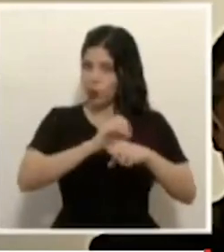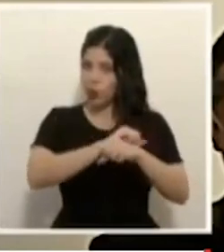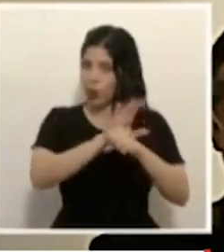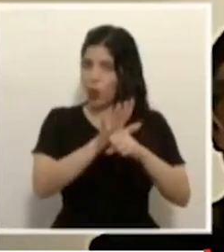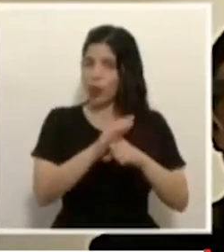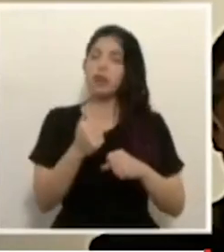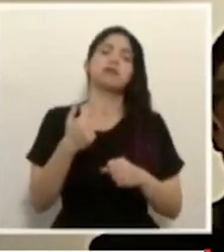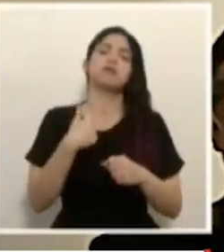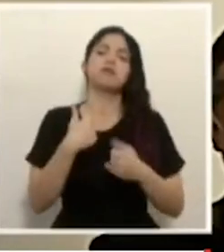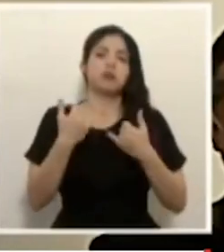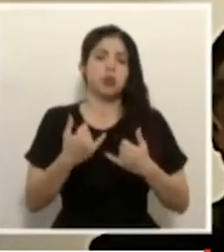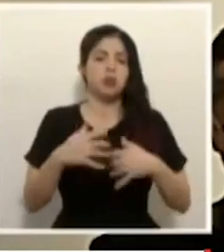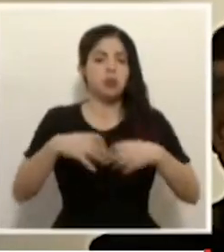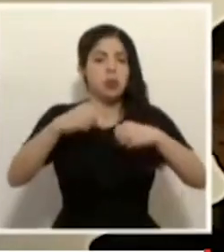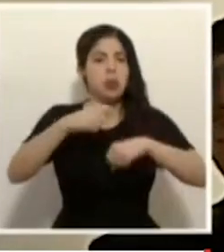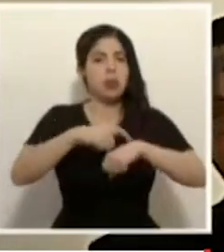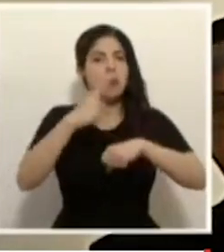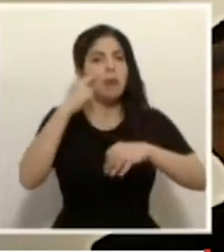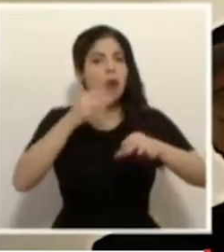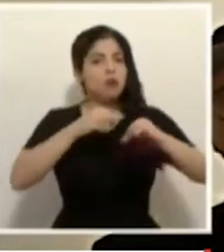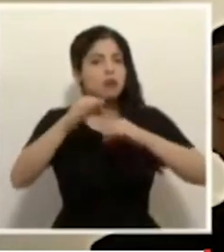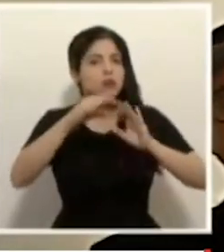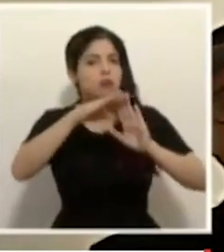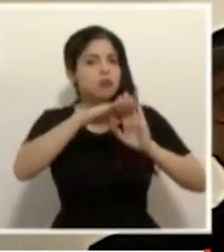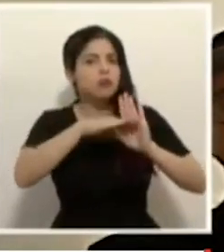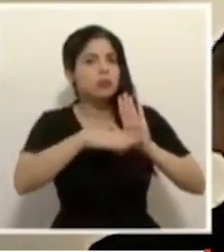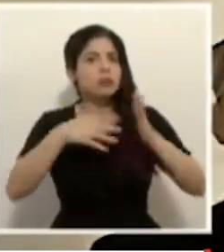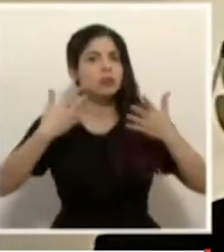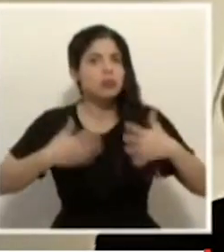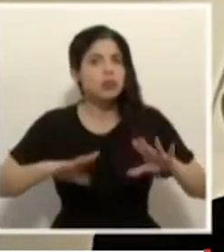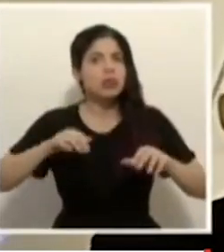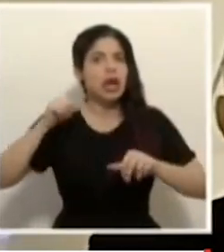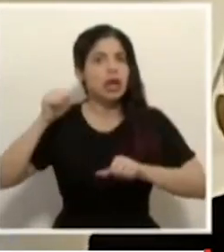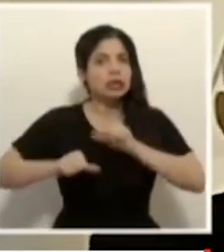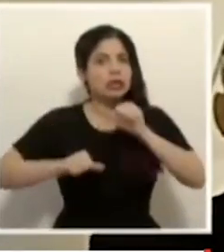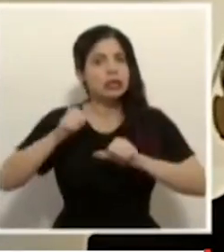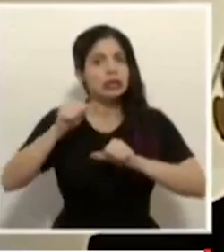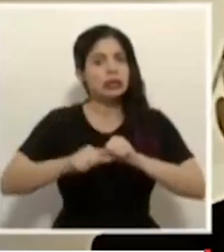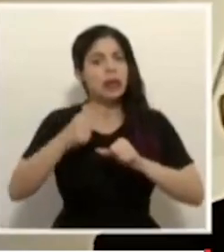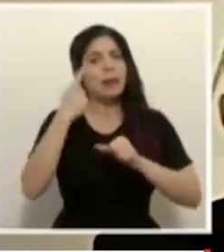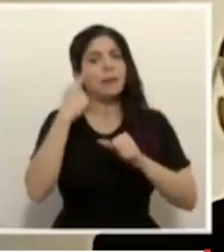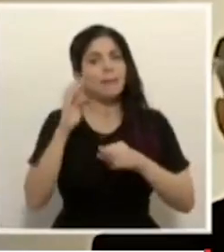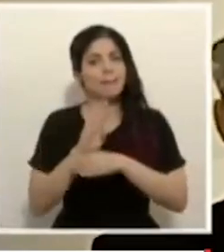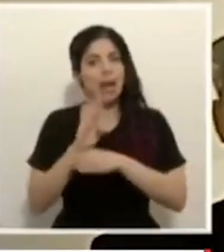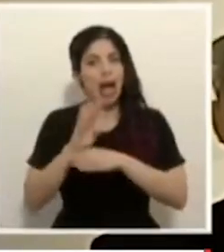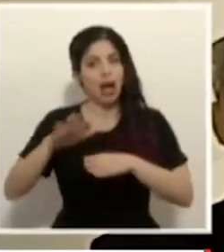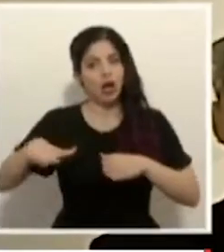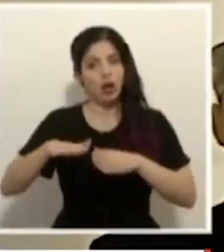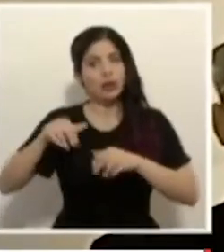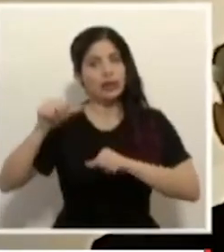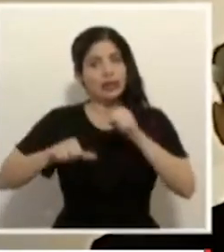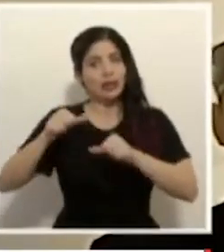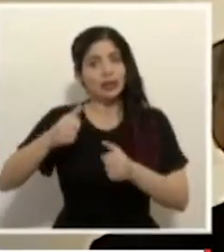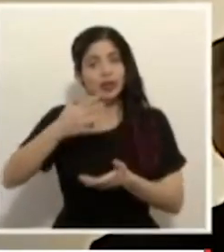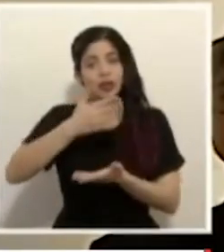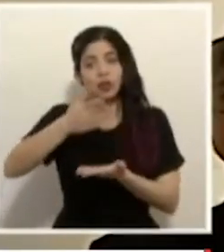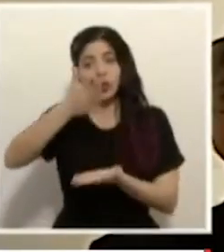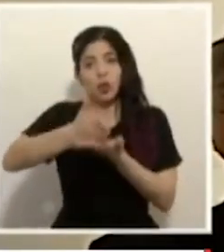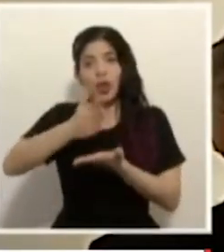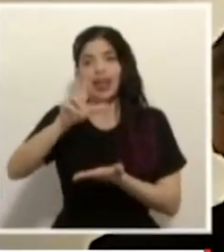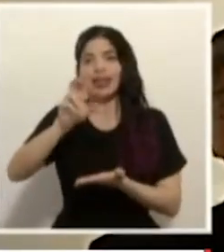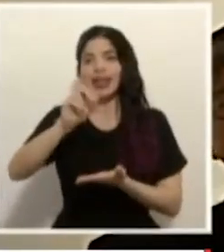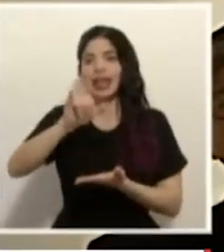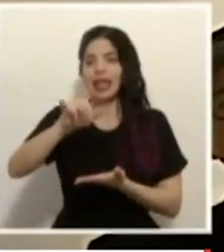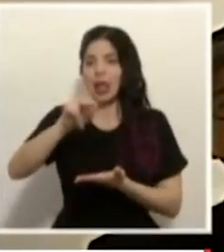compartirles algunos datos que evidencian el esfuerzo realizado por el sector bancario al 30 de junio del presente,